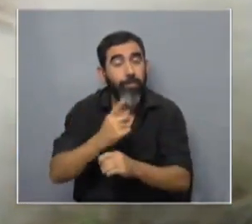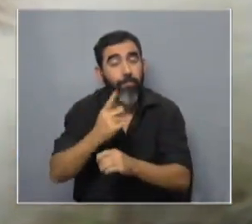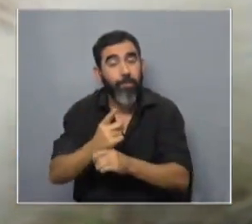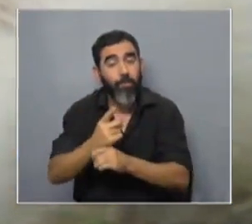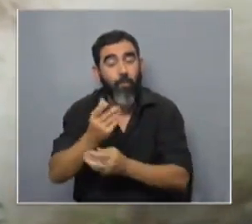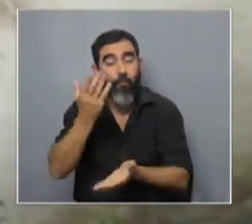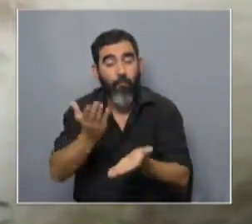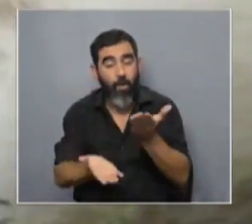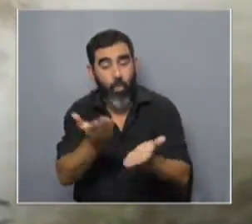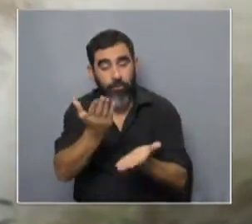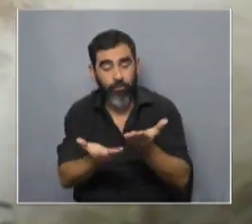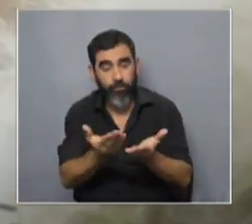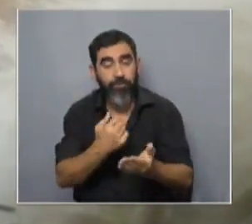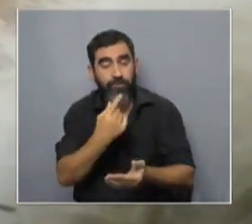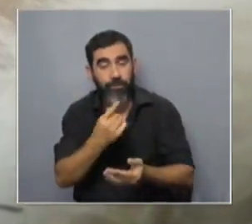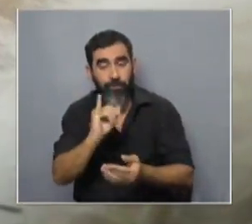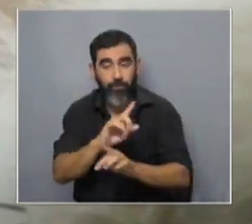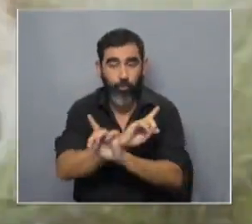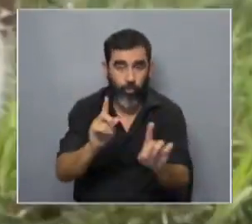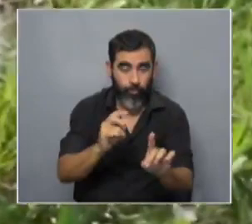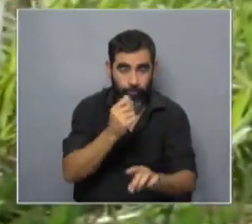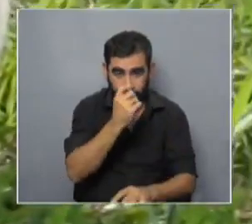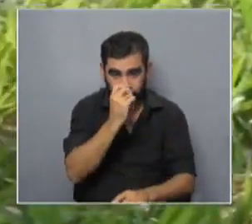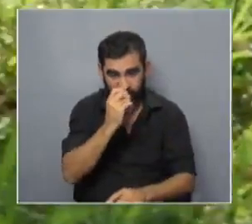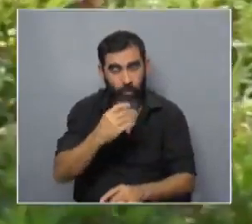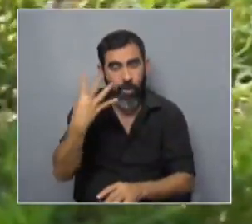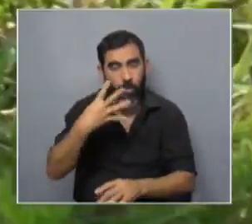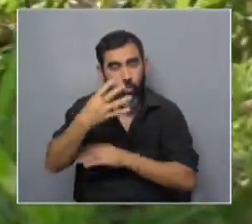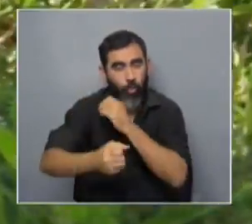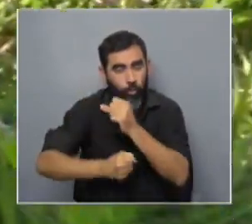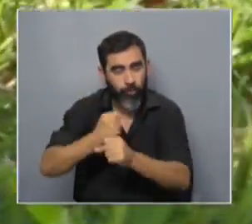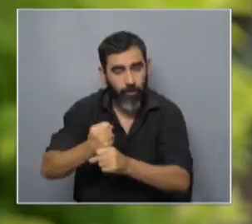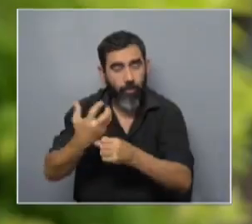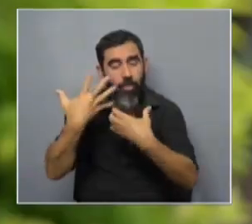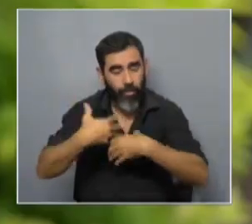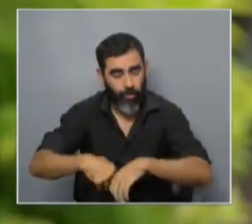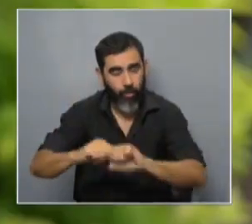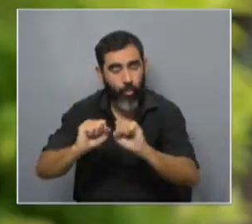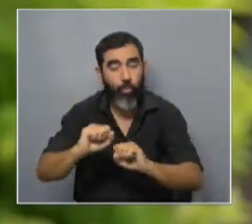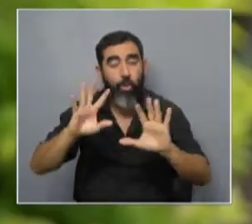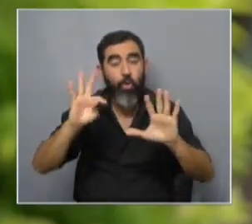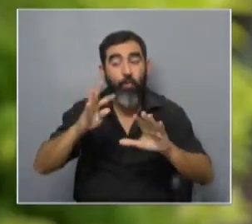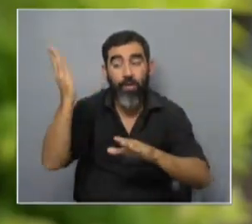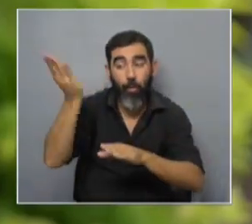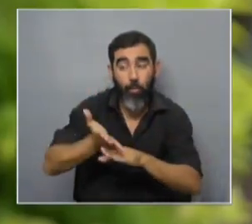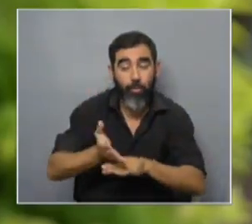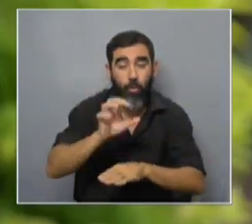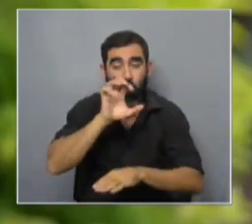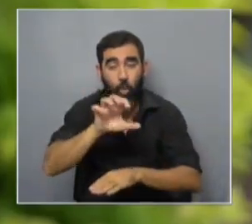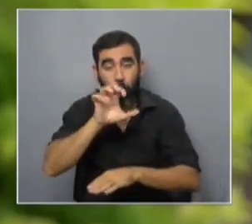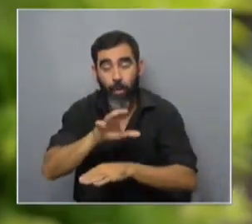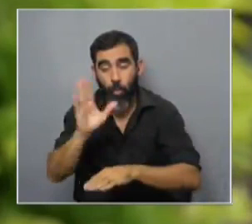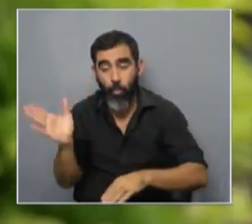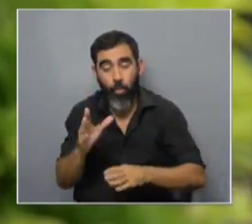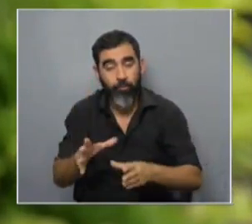hacer una evaluación o sea ¿sirve o no sirve? en el corral de esos 14 años nosotros demostramos que el 90% de los productores